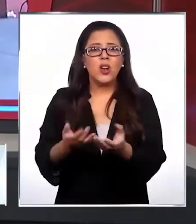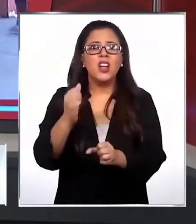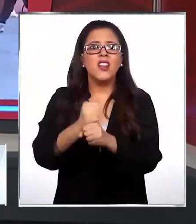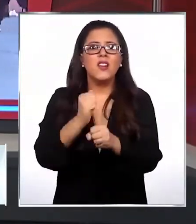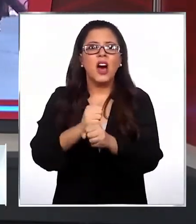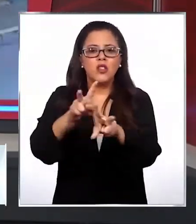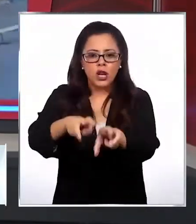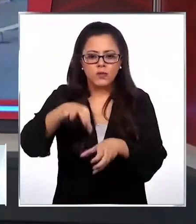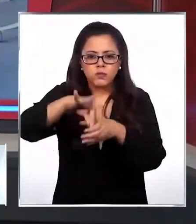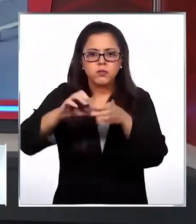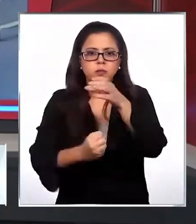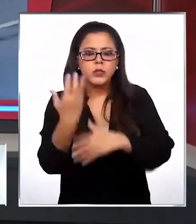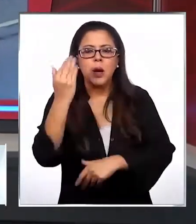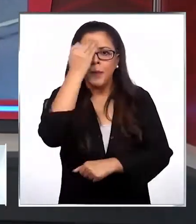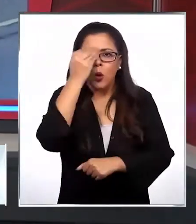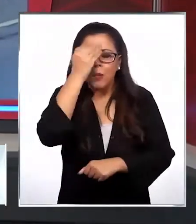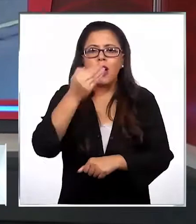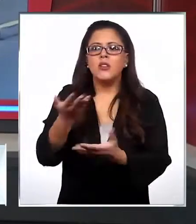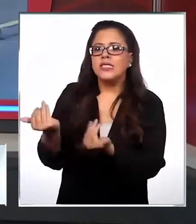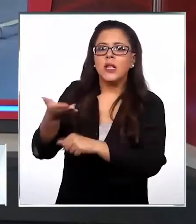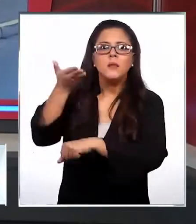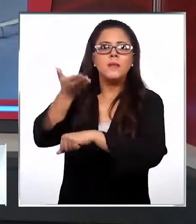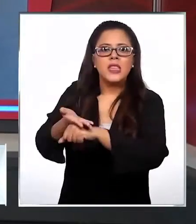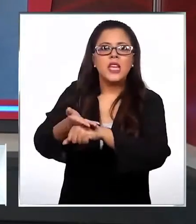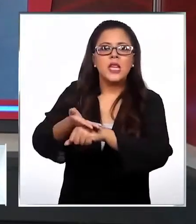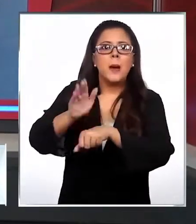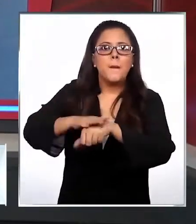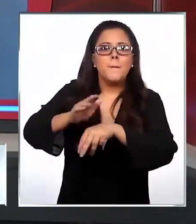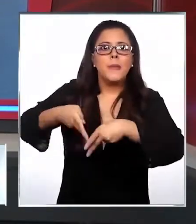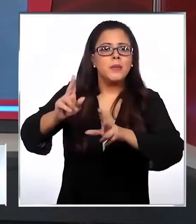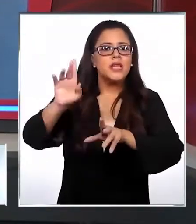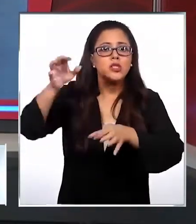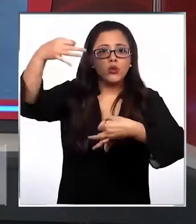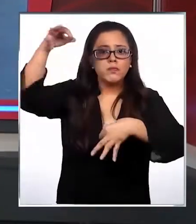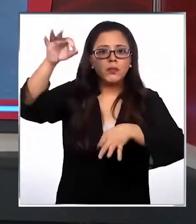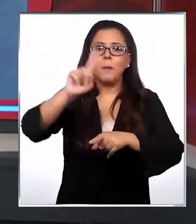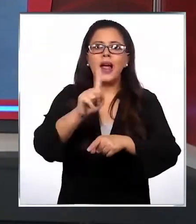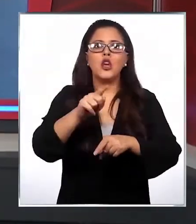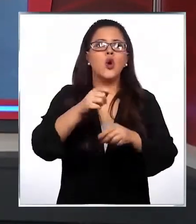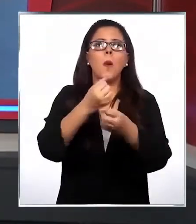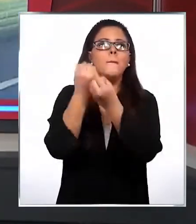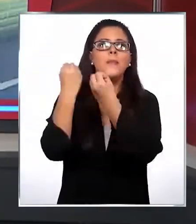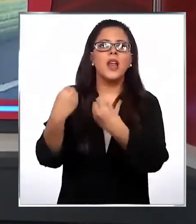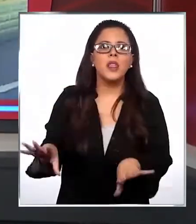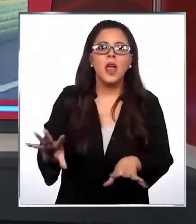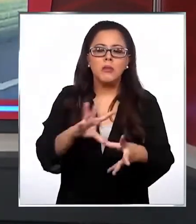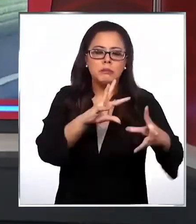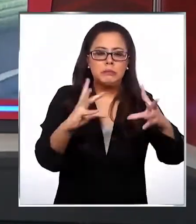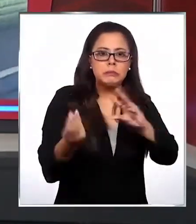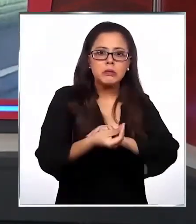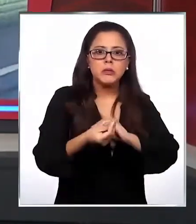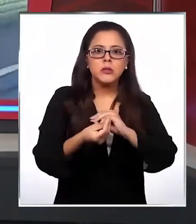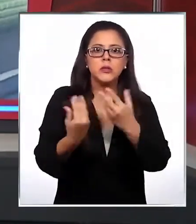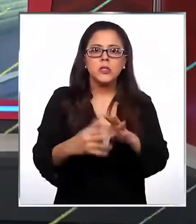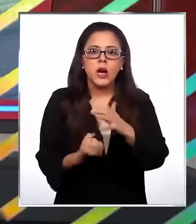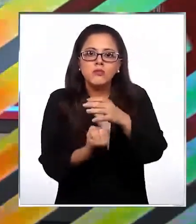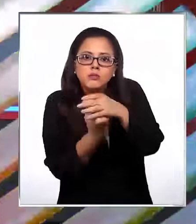están preocupados. Necesitan solicitar los permisos respectivos para no perder sus cosechas. La nota es de contivisión.